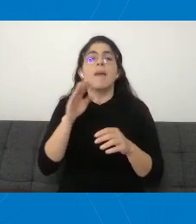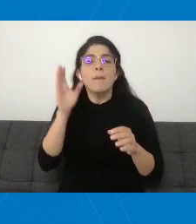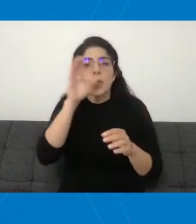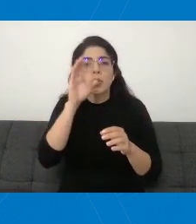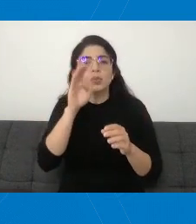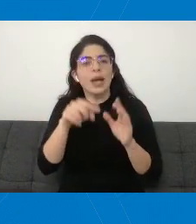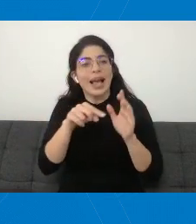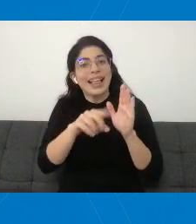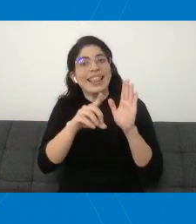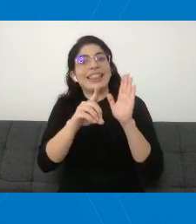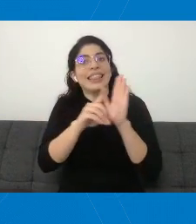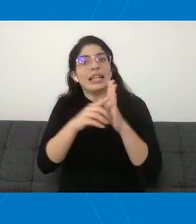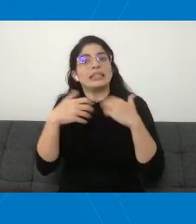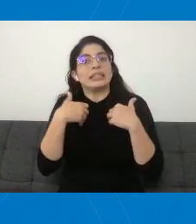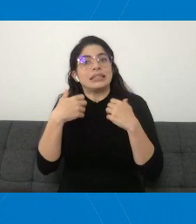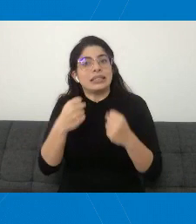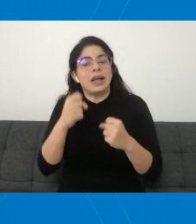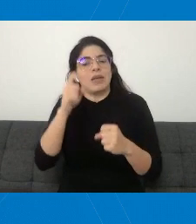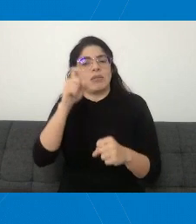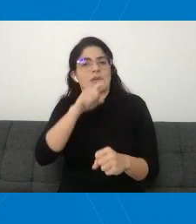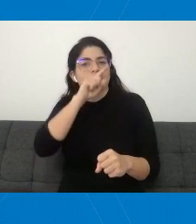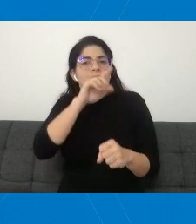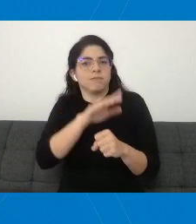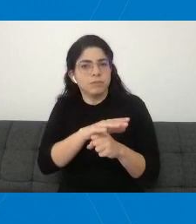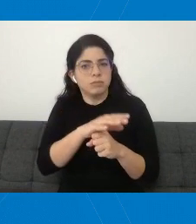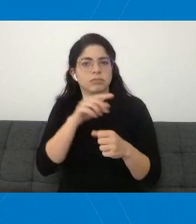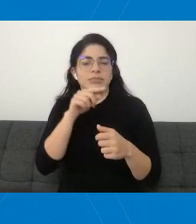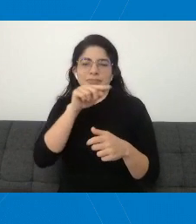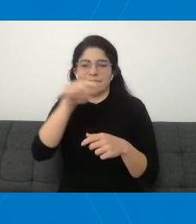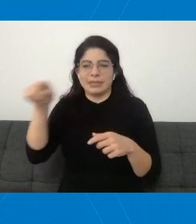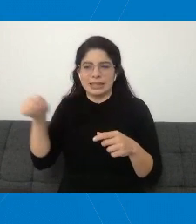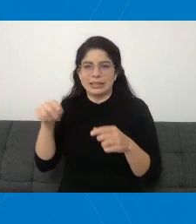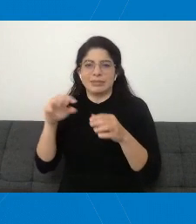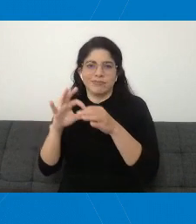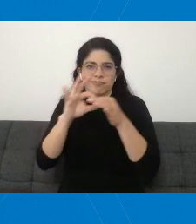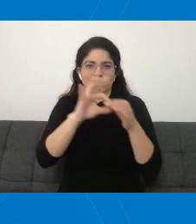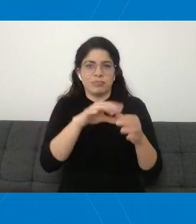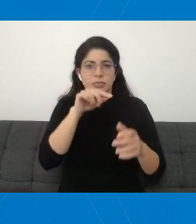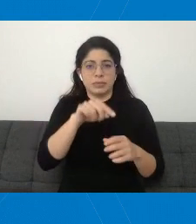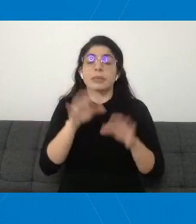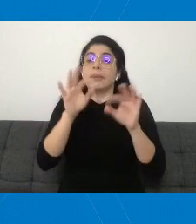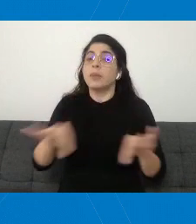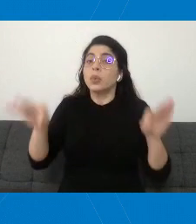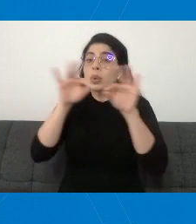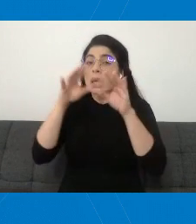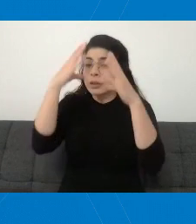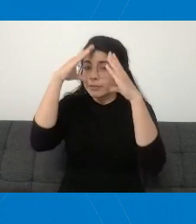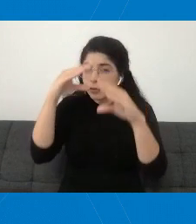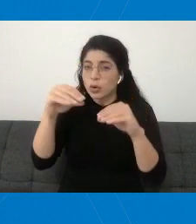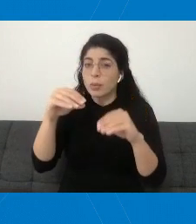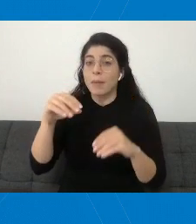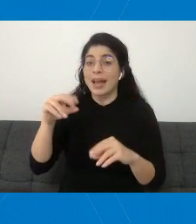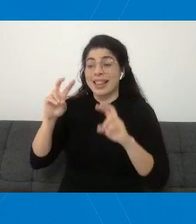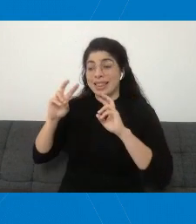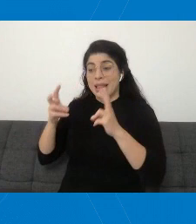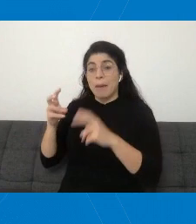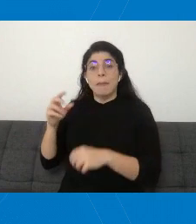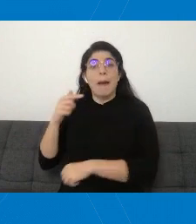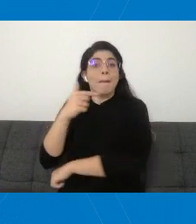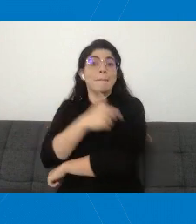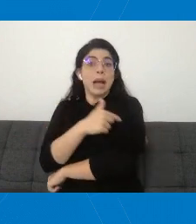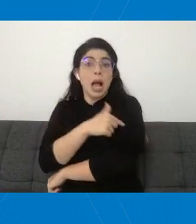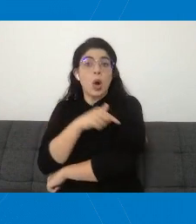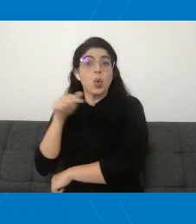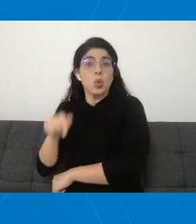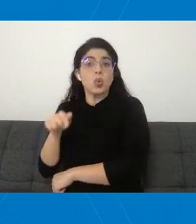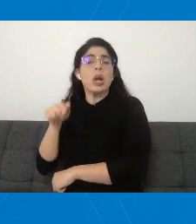derecho a la salud. Es importante indicar que en el caso específico de la vacunación constituye a su